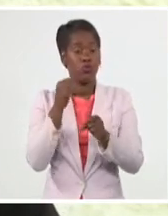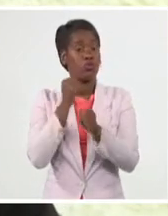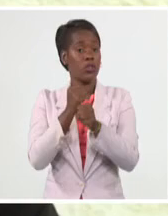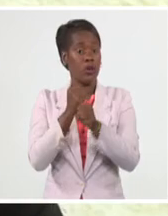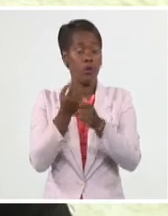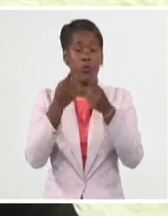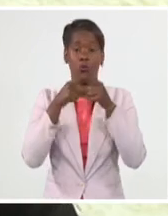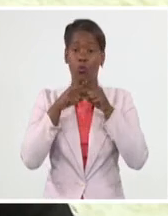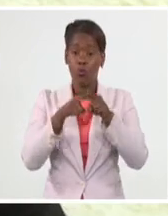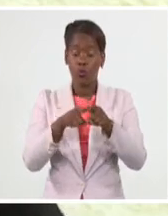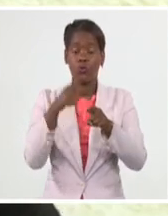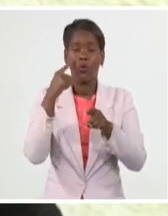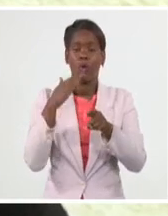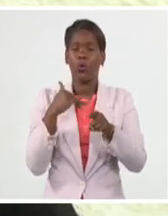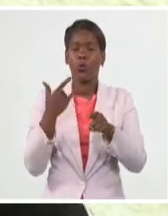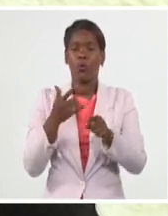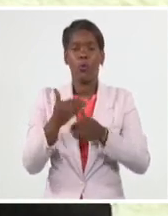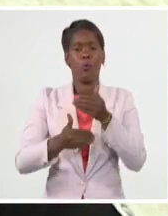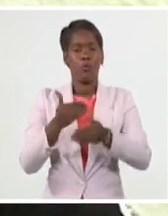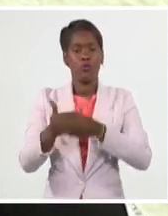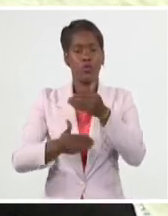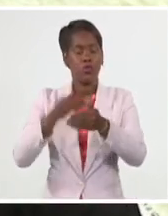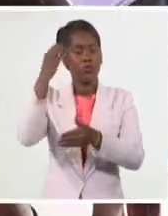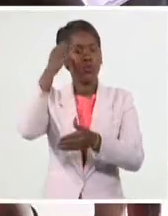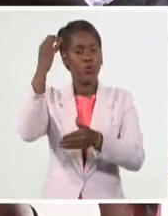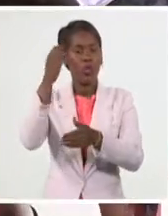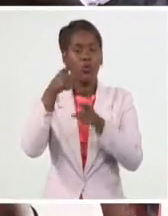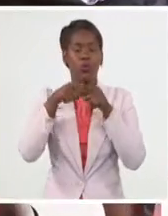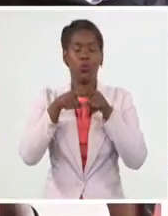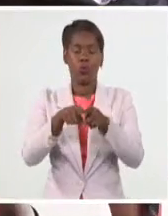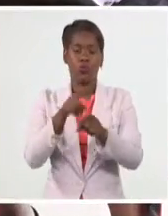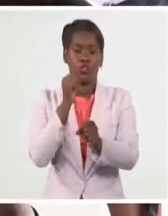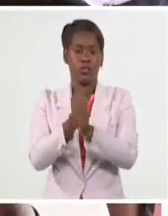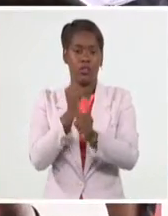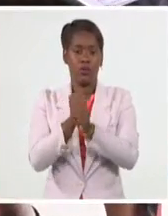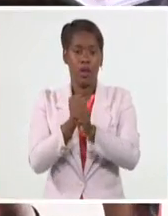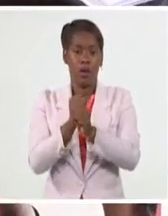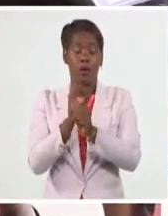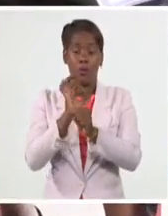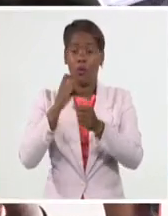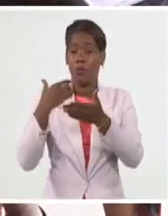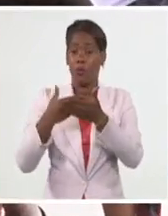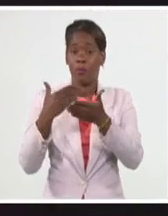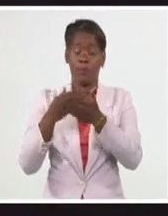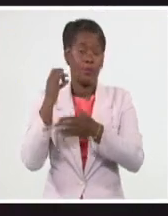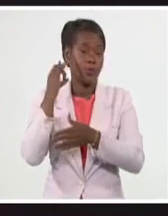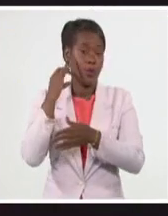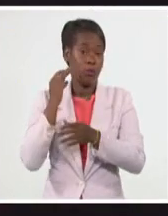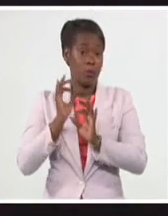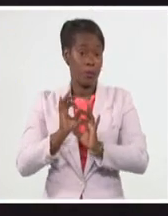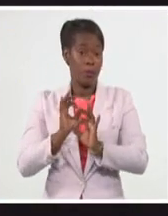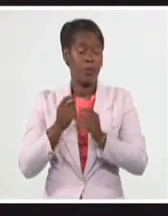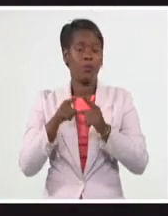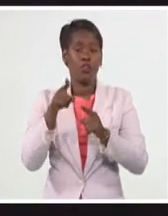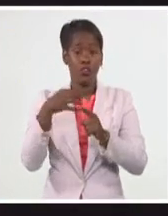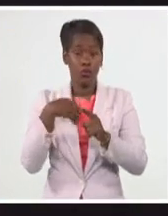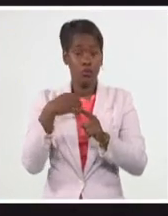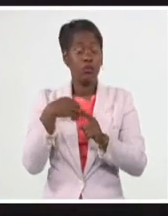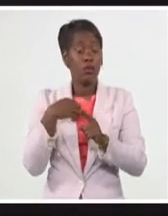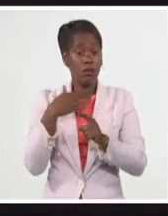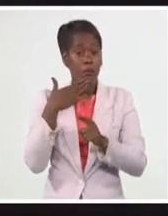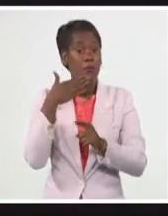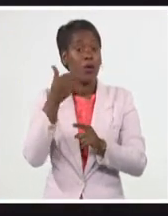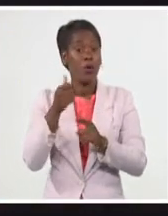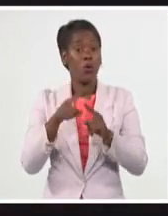de mujeres de aquí de la Romera. Las cardenenses destacan en la defensa de sus derechos y oportunidades con el ejemplo desde